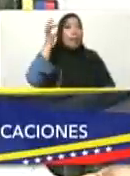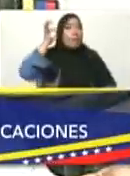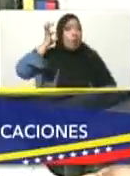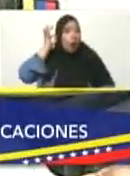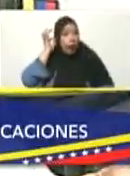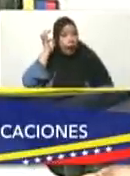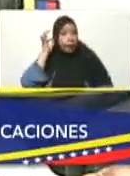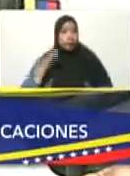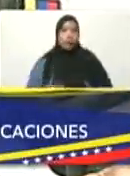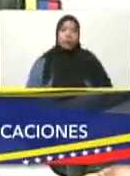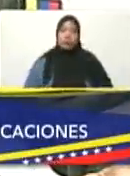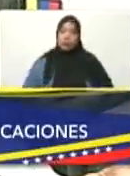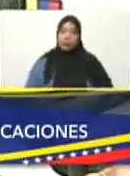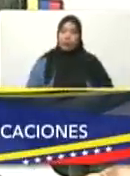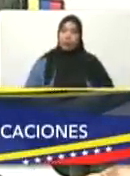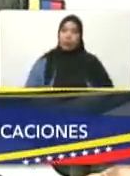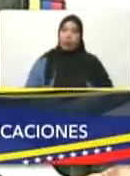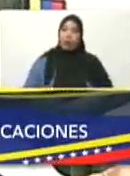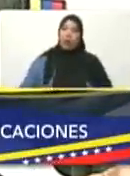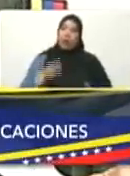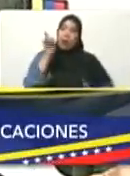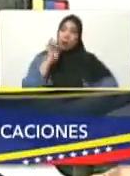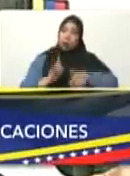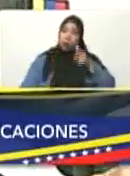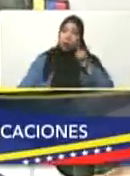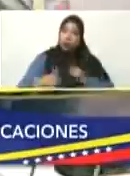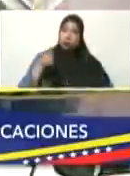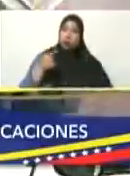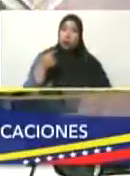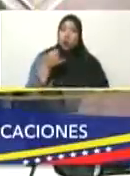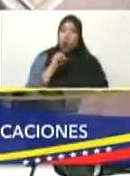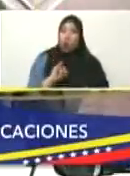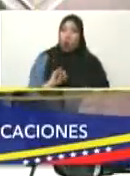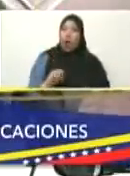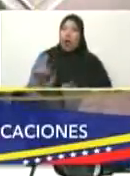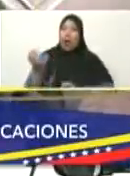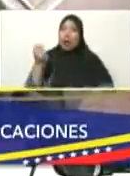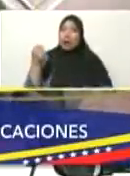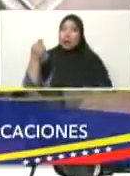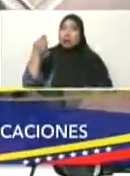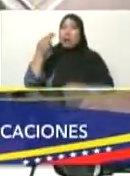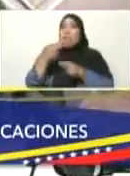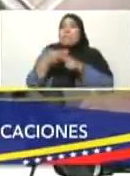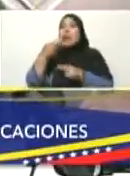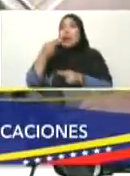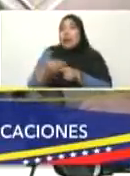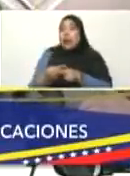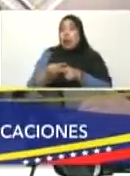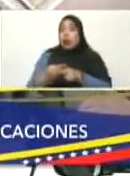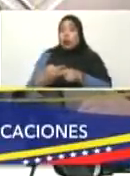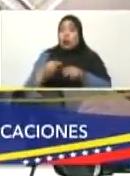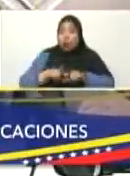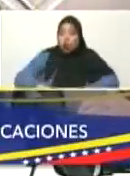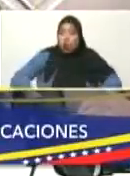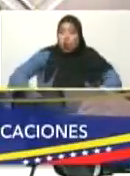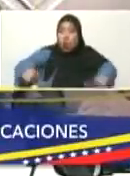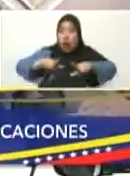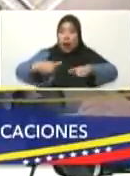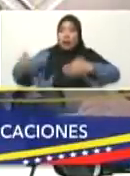Cierra de vías, de algunas vías con algún tipo de riesgo hasta que pase el momento.